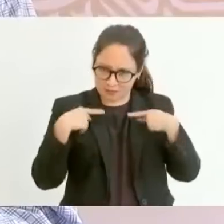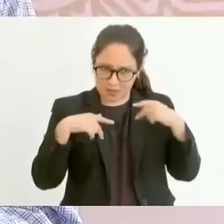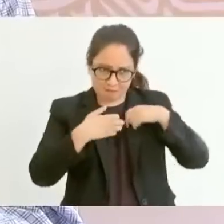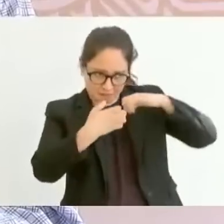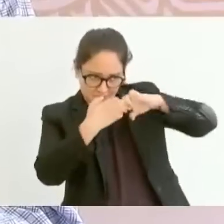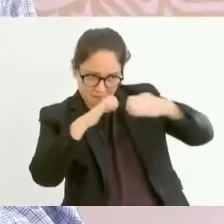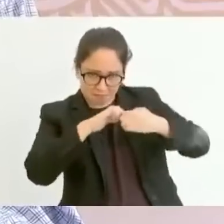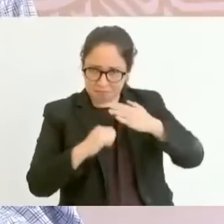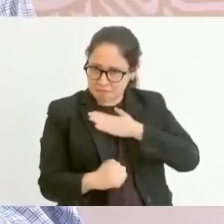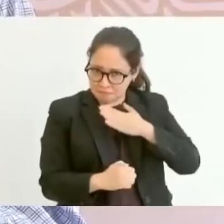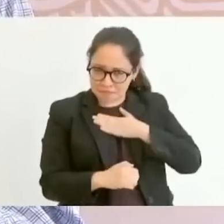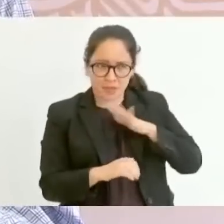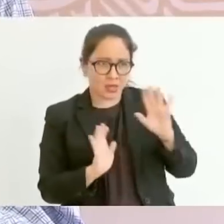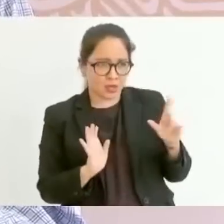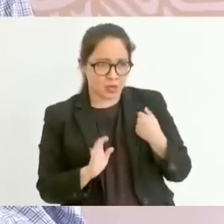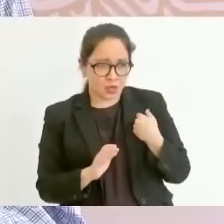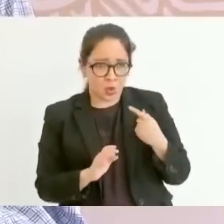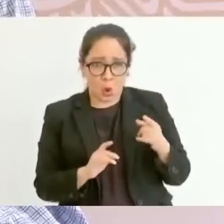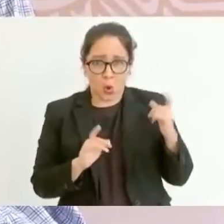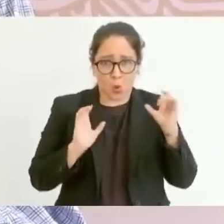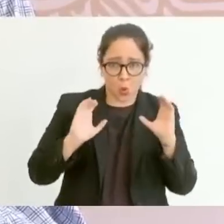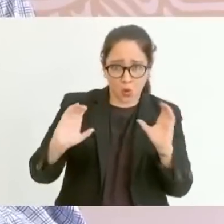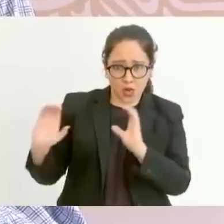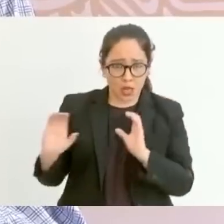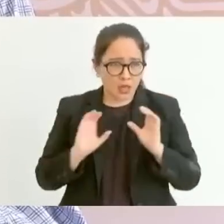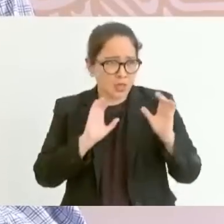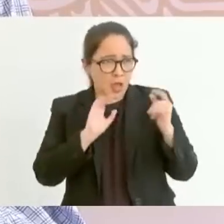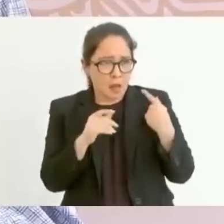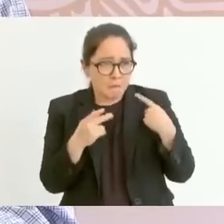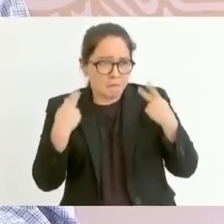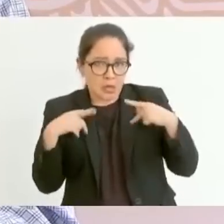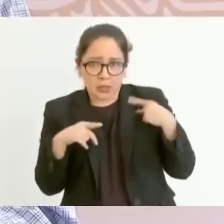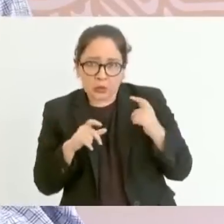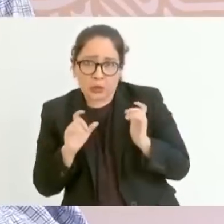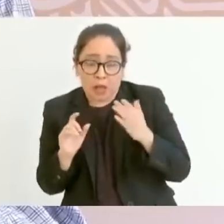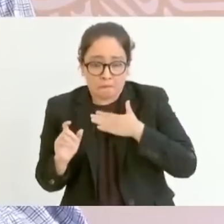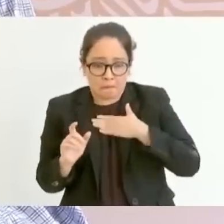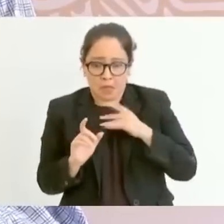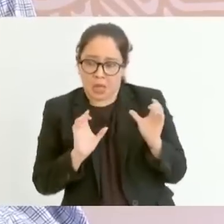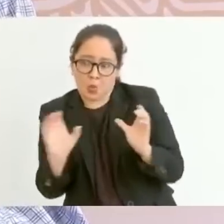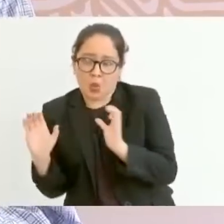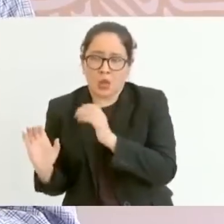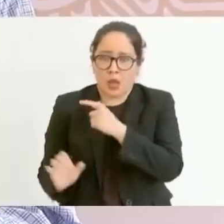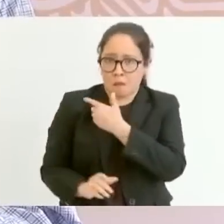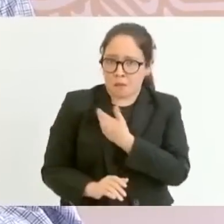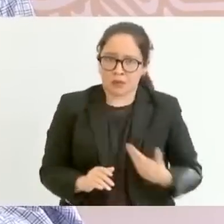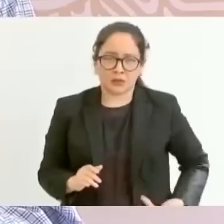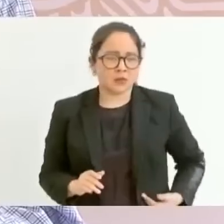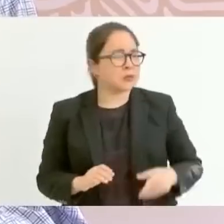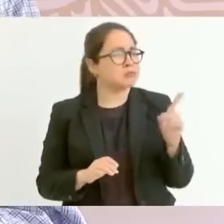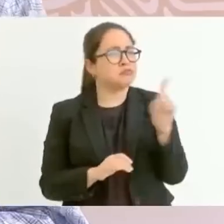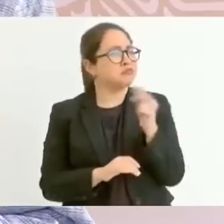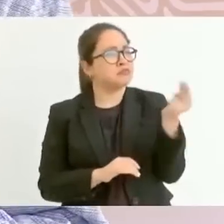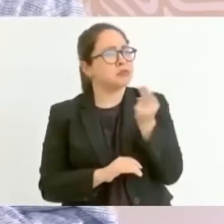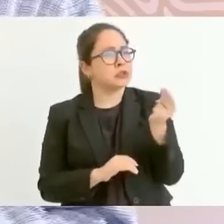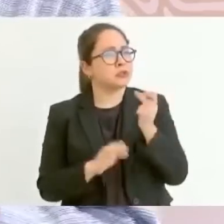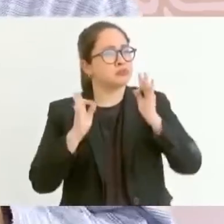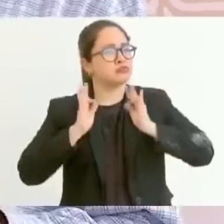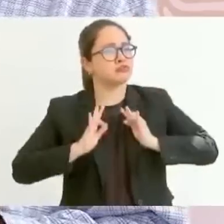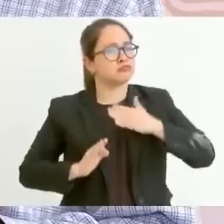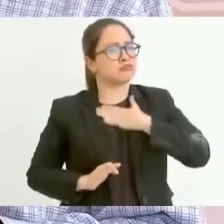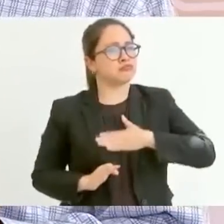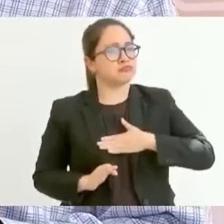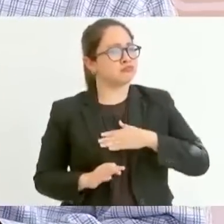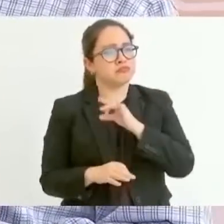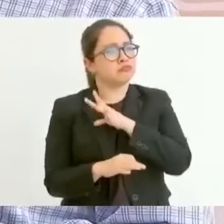usar guardaespaldas. Tengo mi conciencia tranquila. Y el que lucha por la justicia no tiene nada que